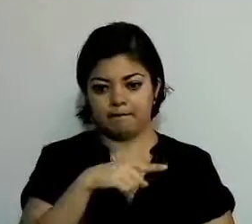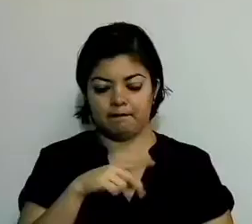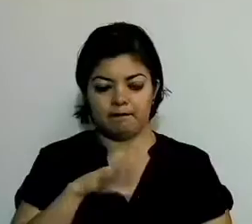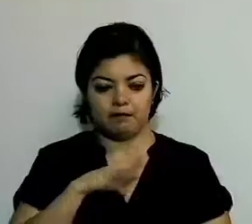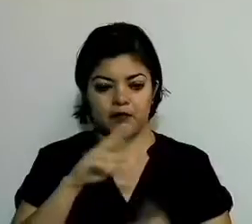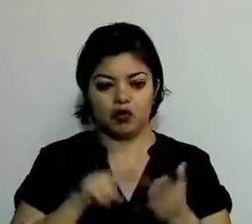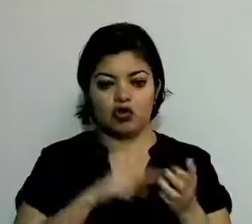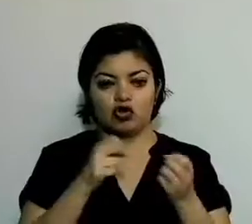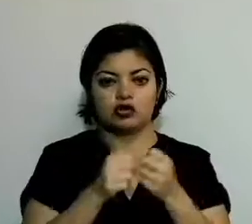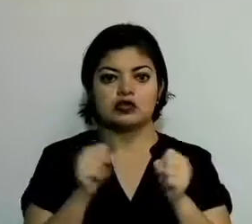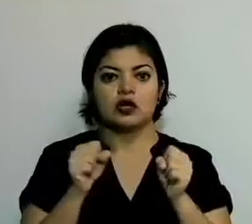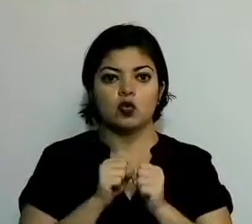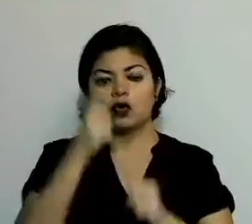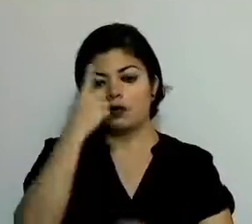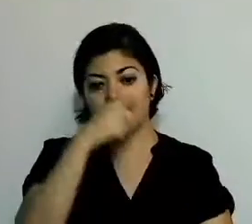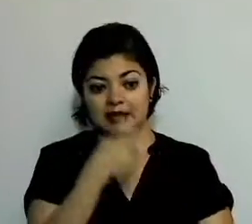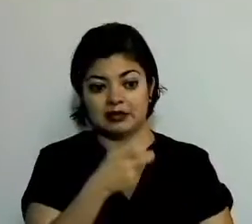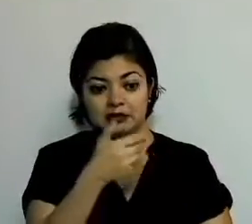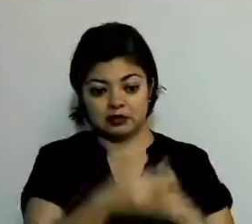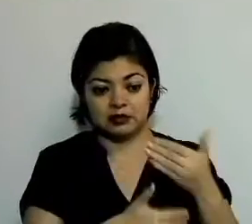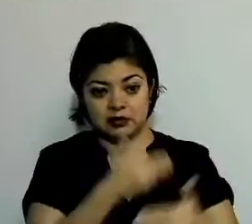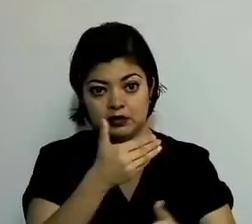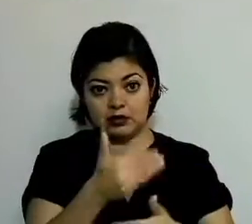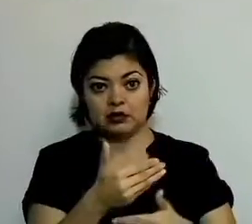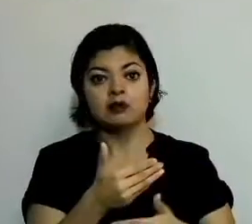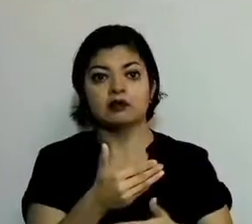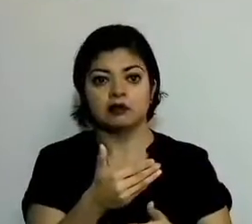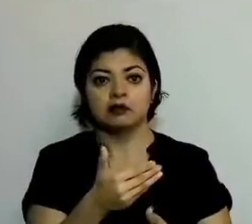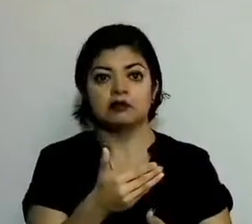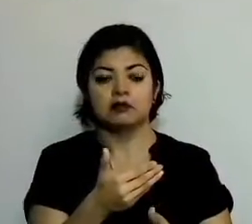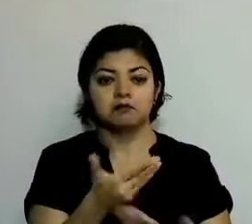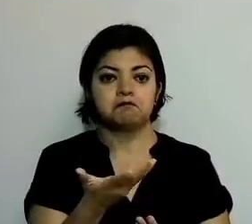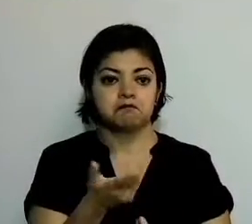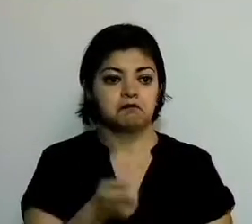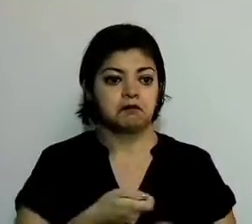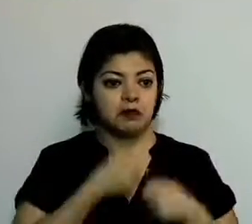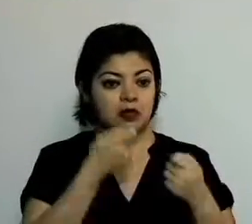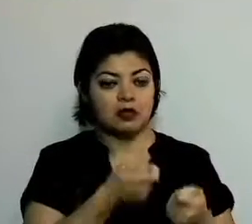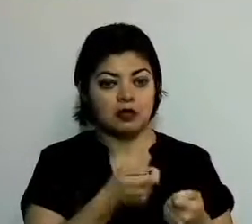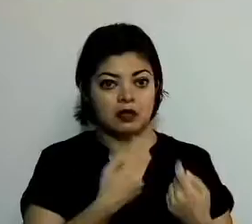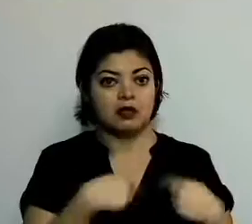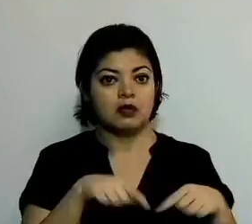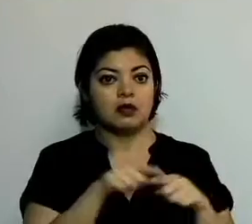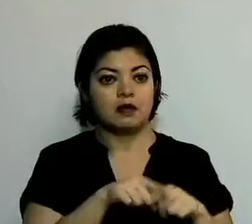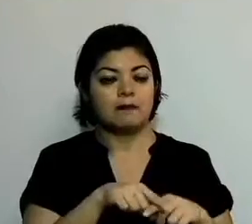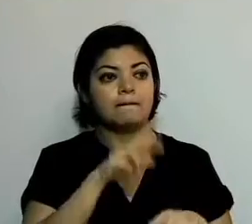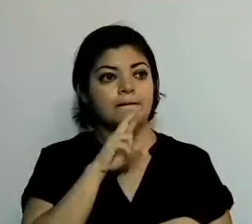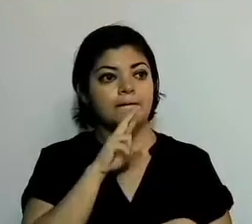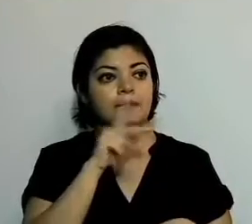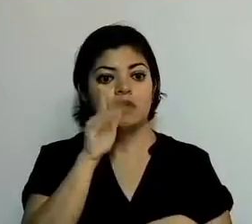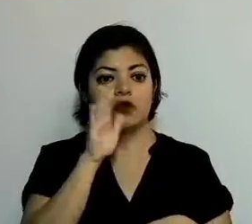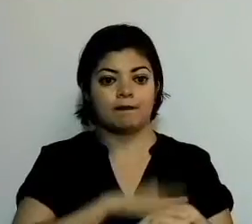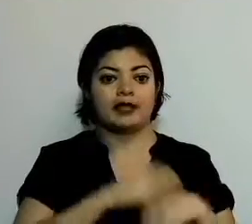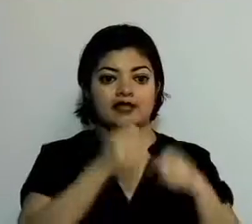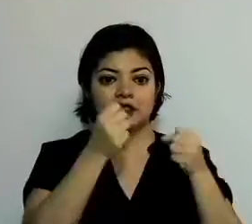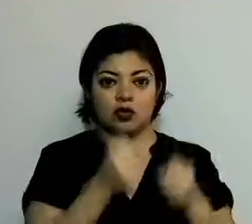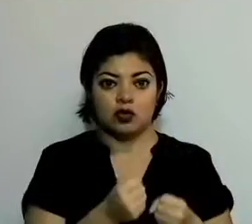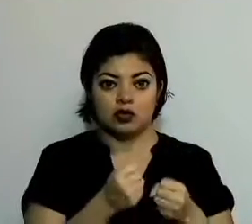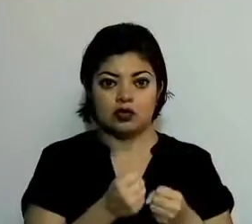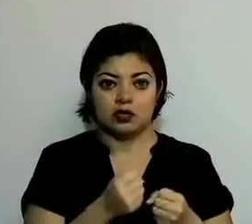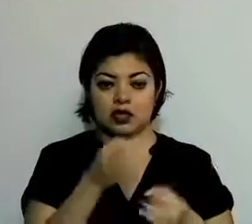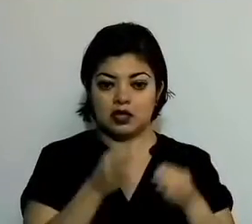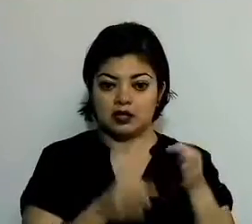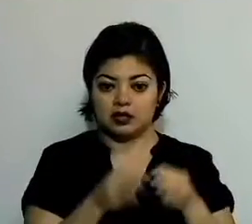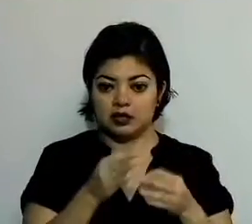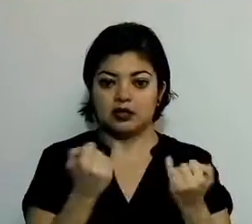de seguro para que este tipo de establecimientos, otorgando con esto mayor seguridad jurídica al pignorante,